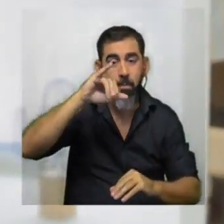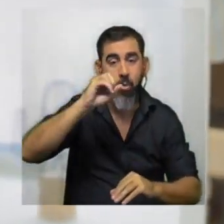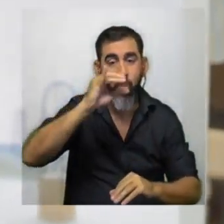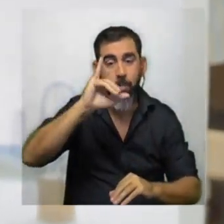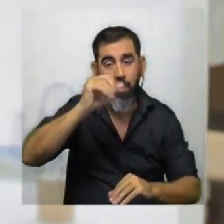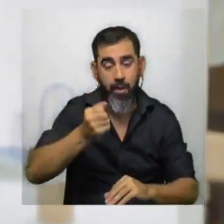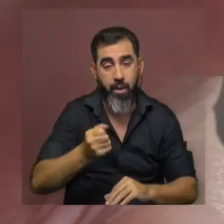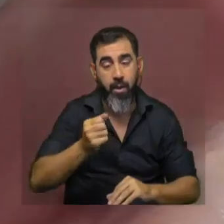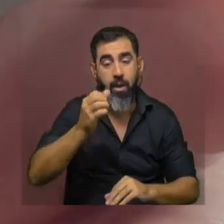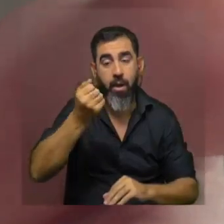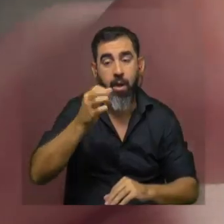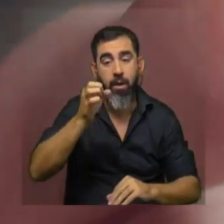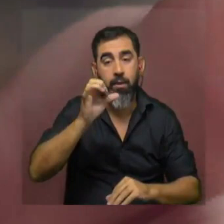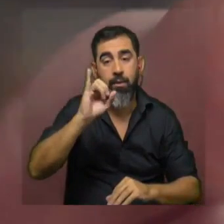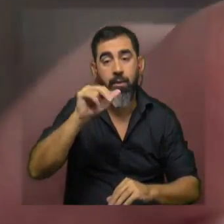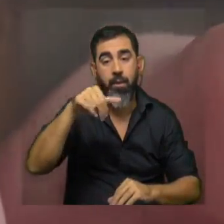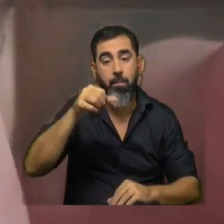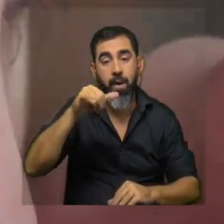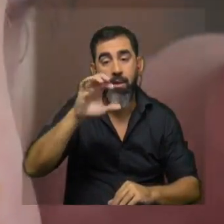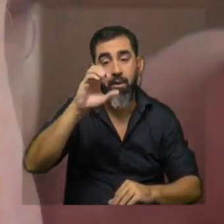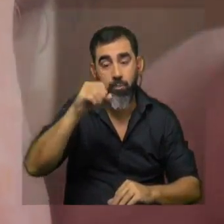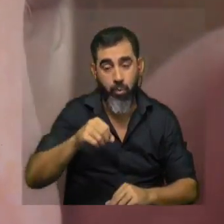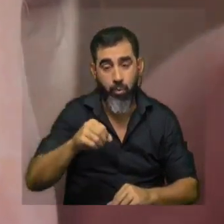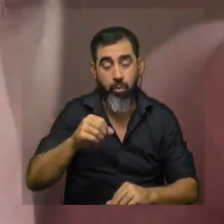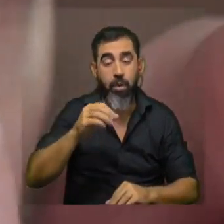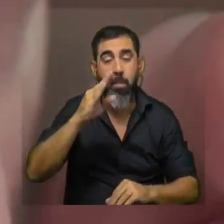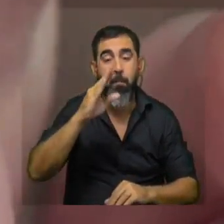astigmatismo la presbicia o la hipermetropía